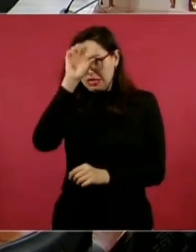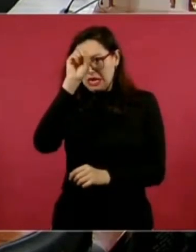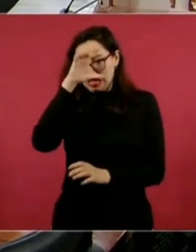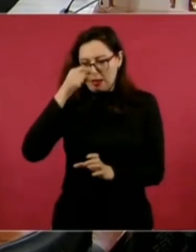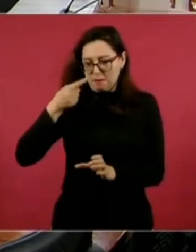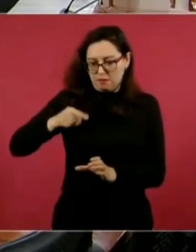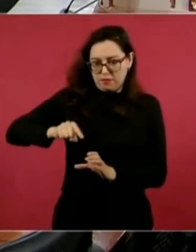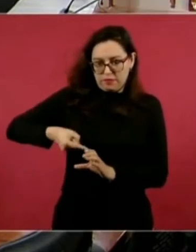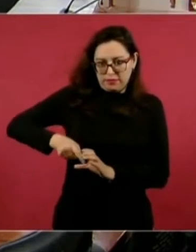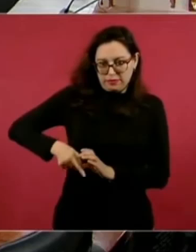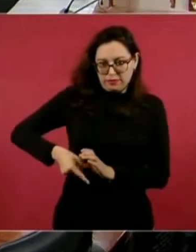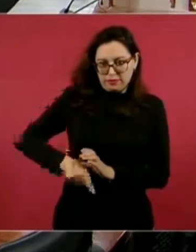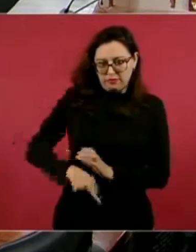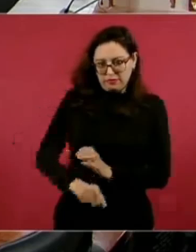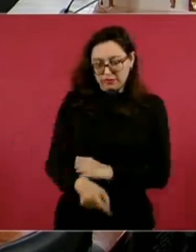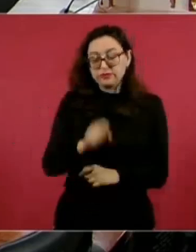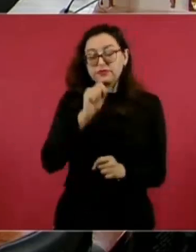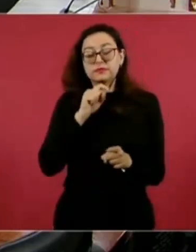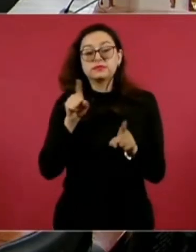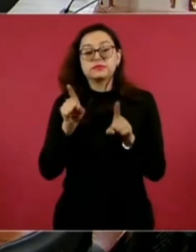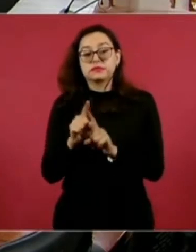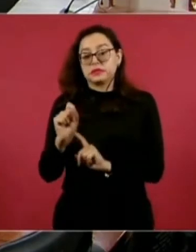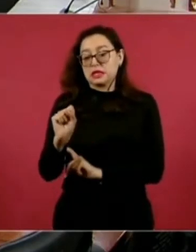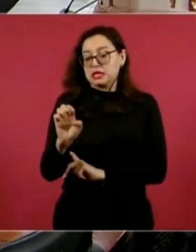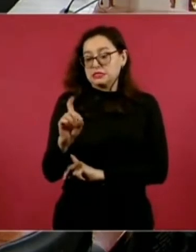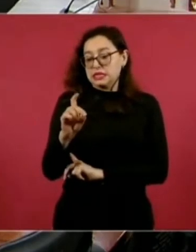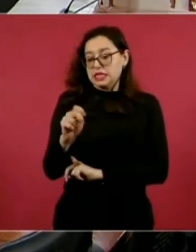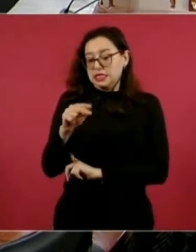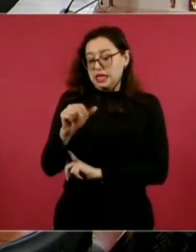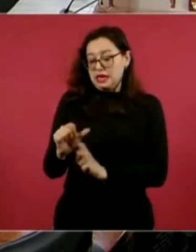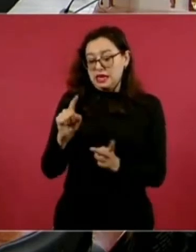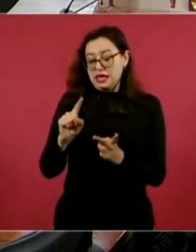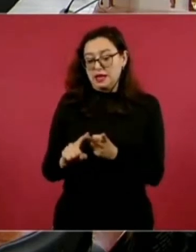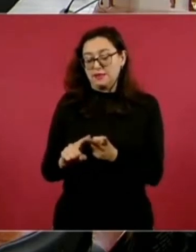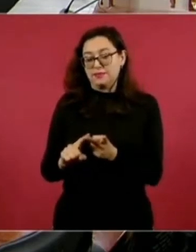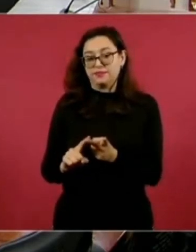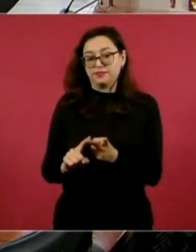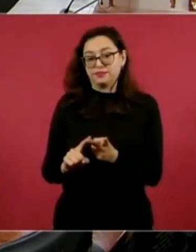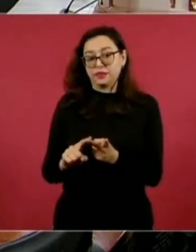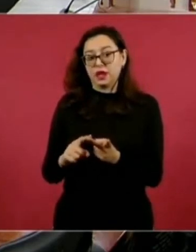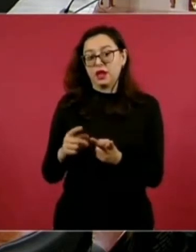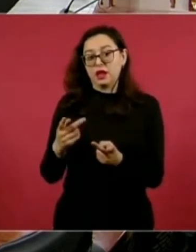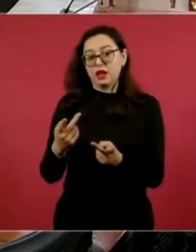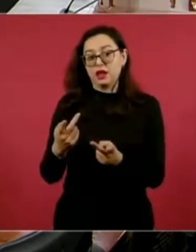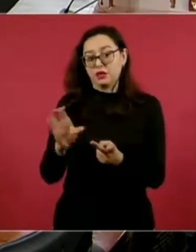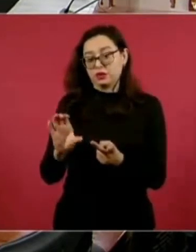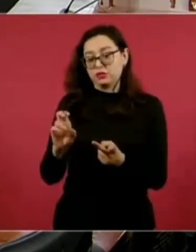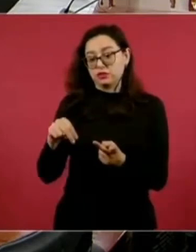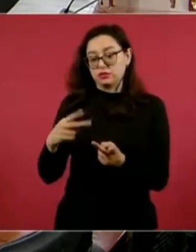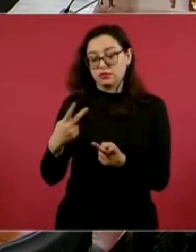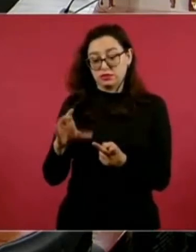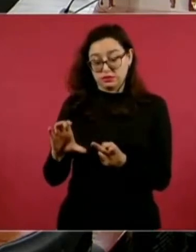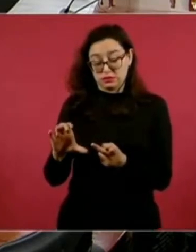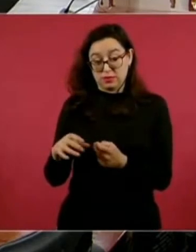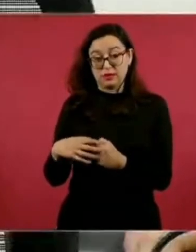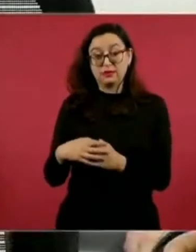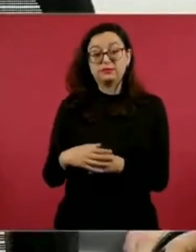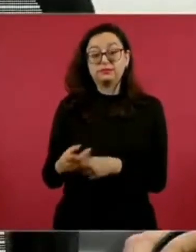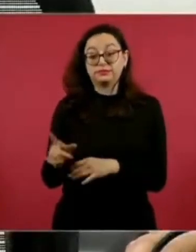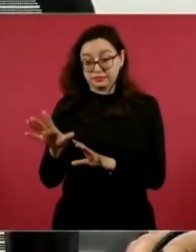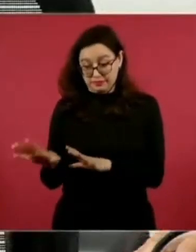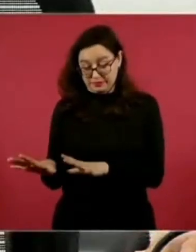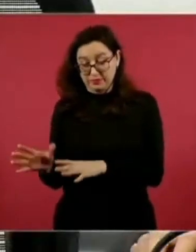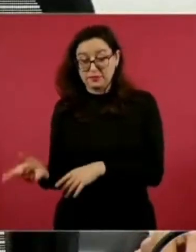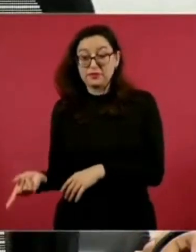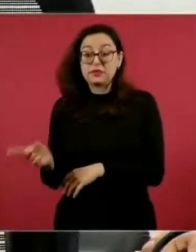que se encuentra también la SEDENA y la Coordinación Nacional de Protección Civil. Asimismo, también se continúan los trabajos en